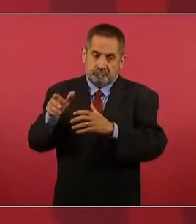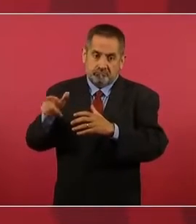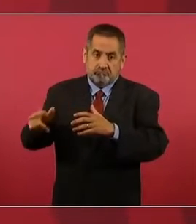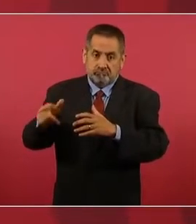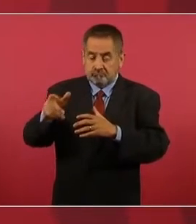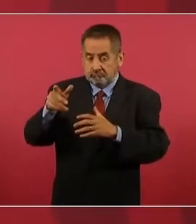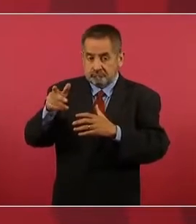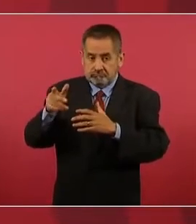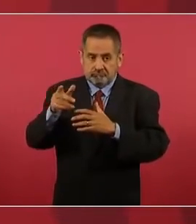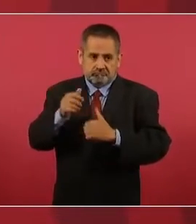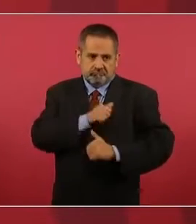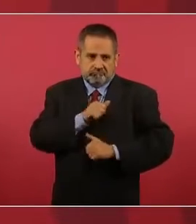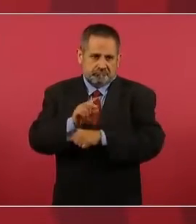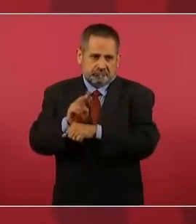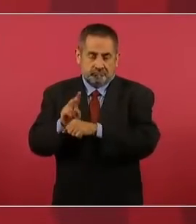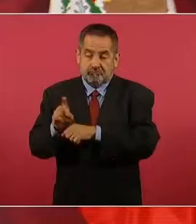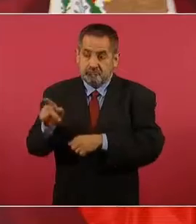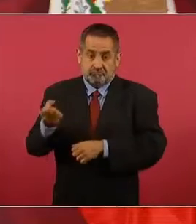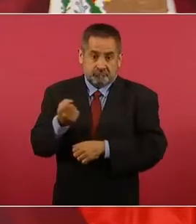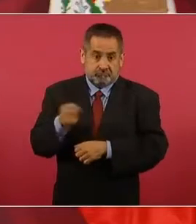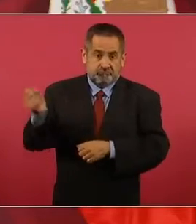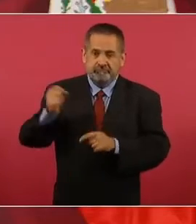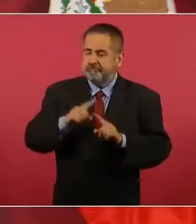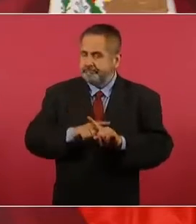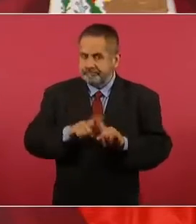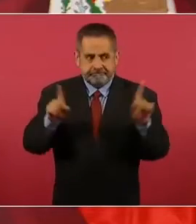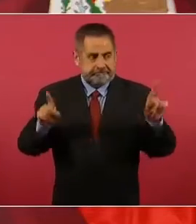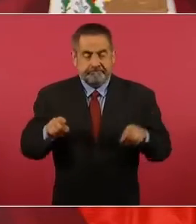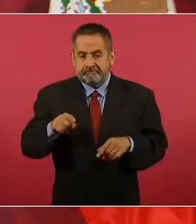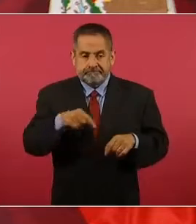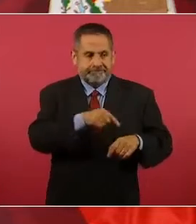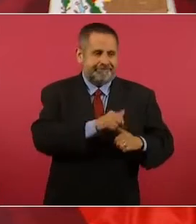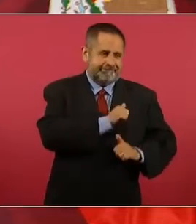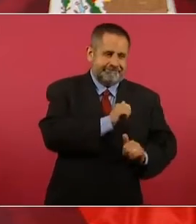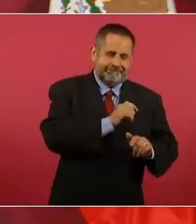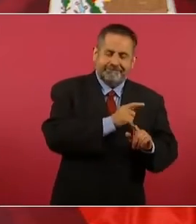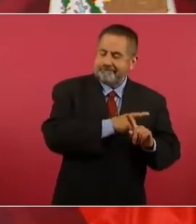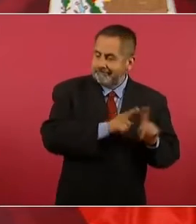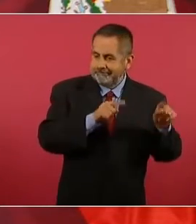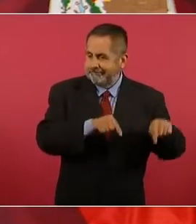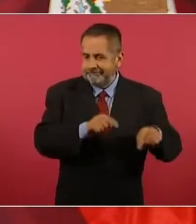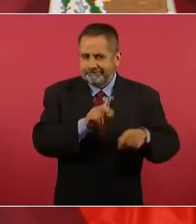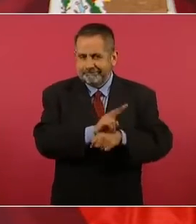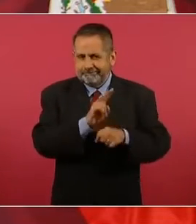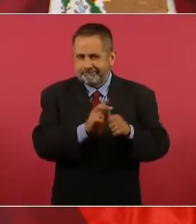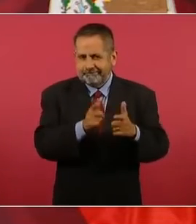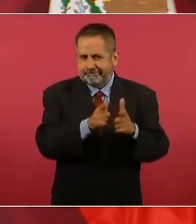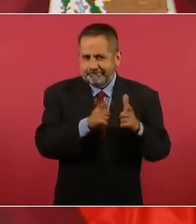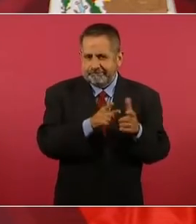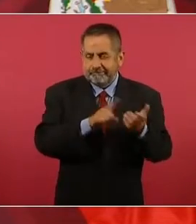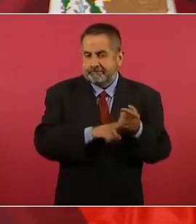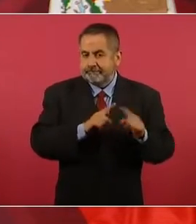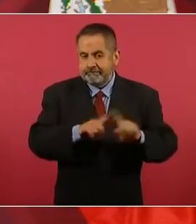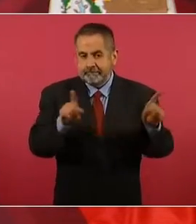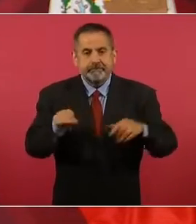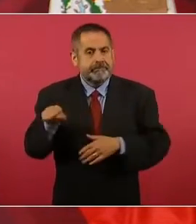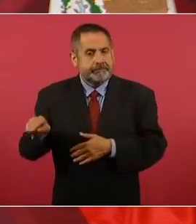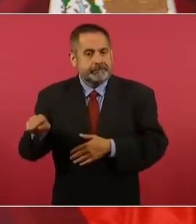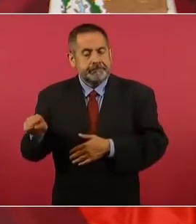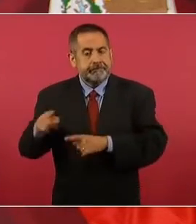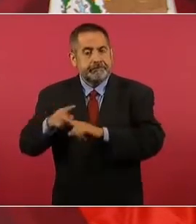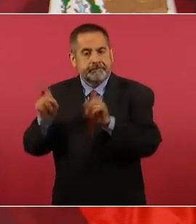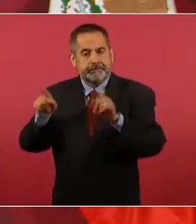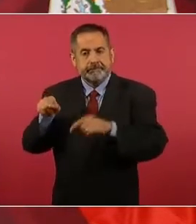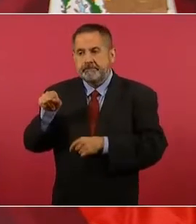muy distinta a la formación que tienen